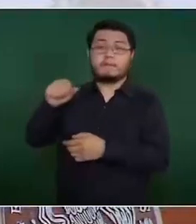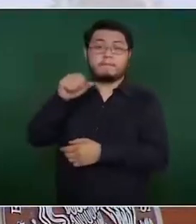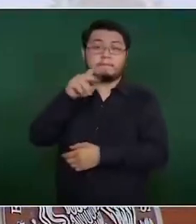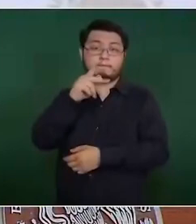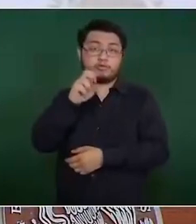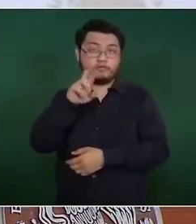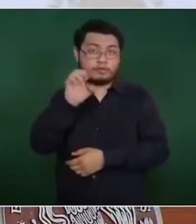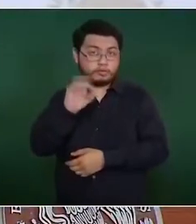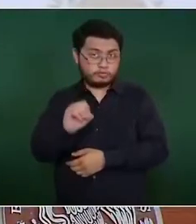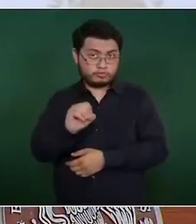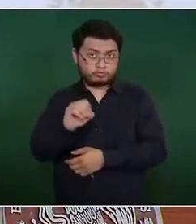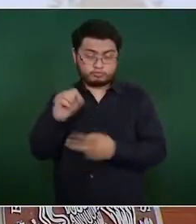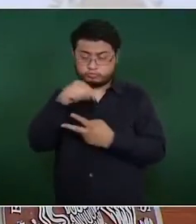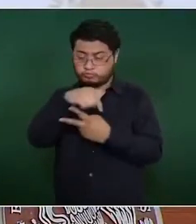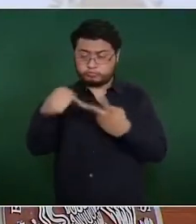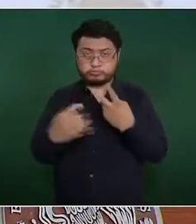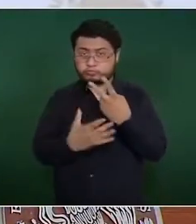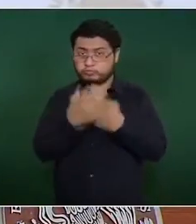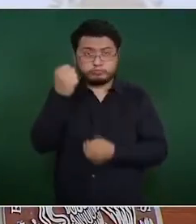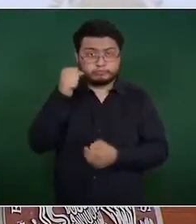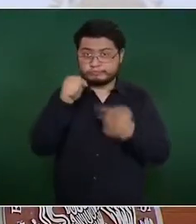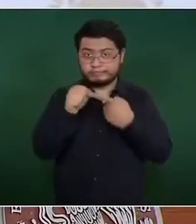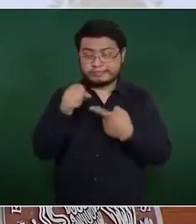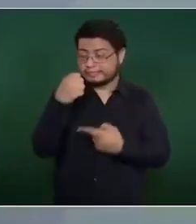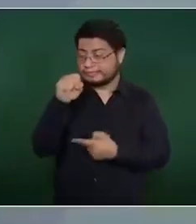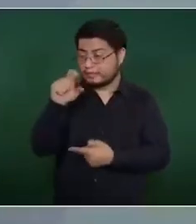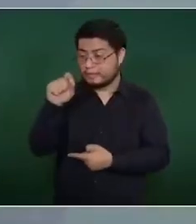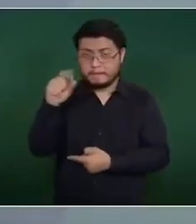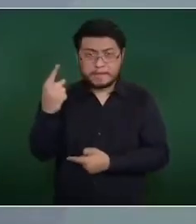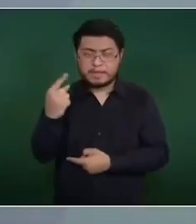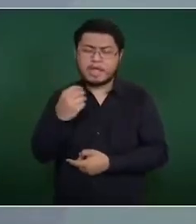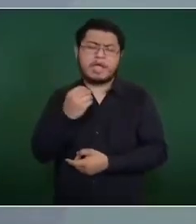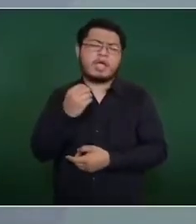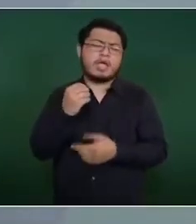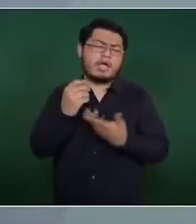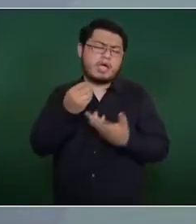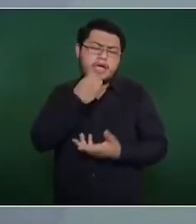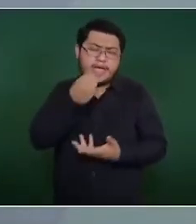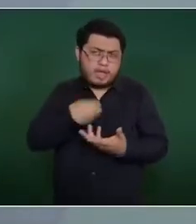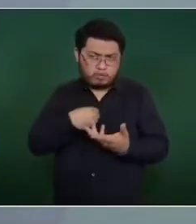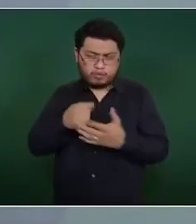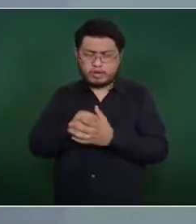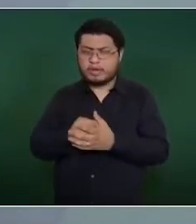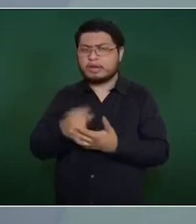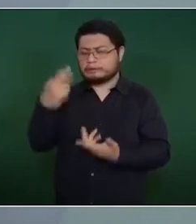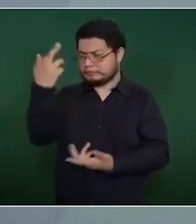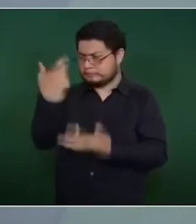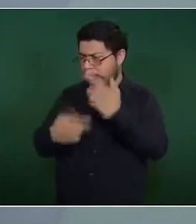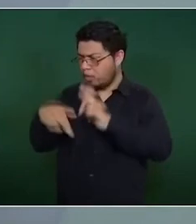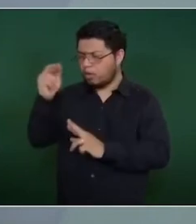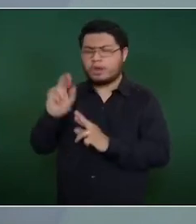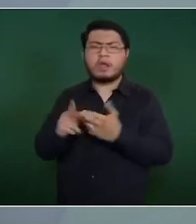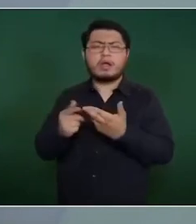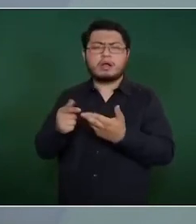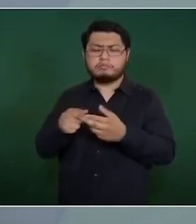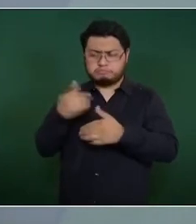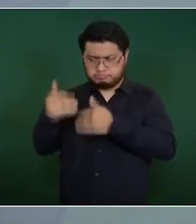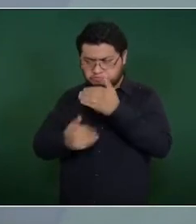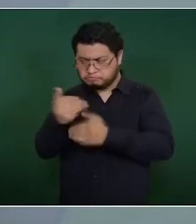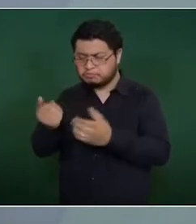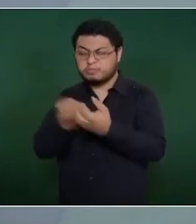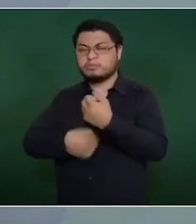El siglo XX, a pesar de la revolución que fue profunda y se avanzó mucho en lo social,